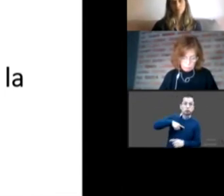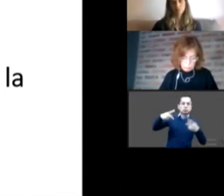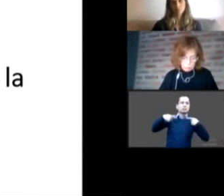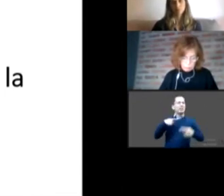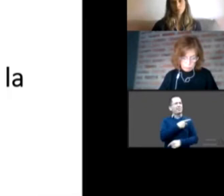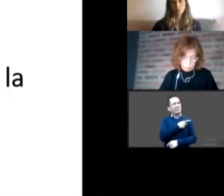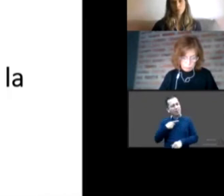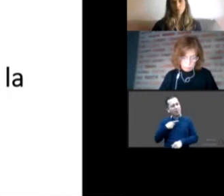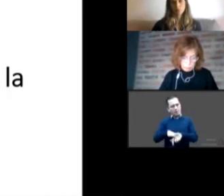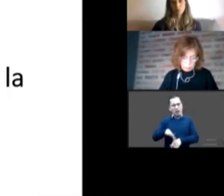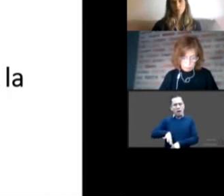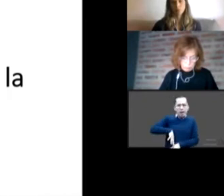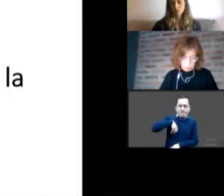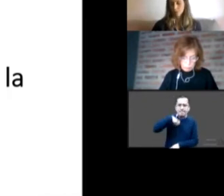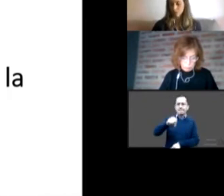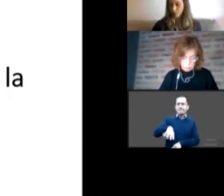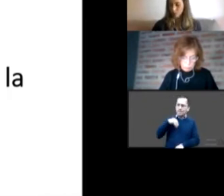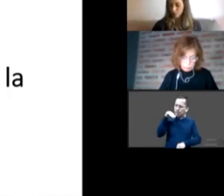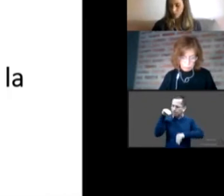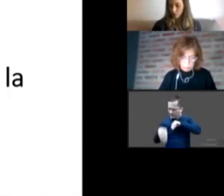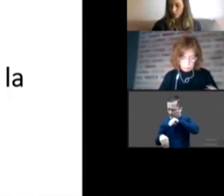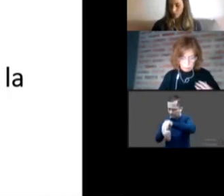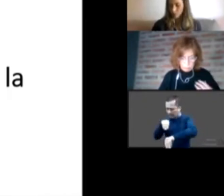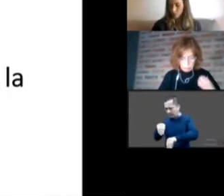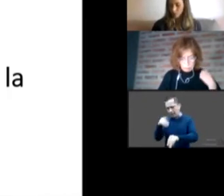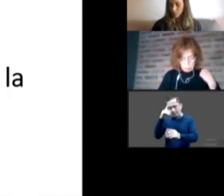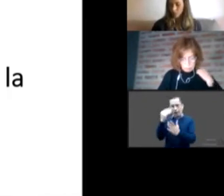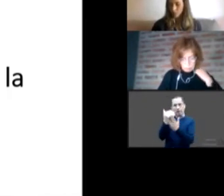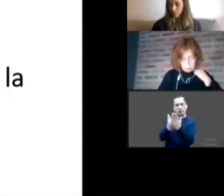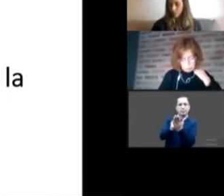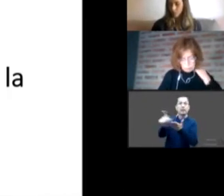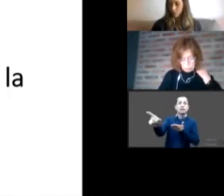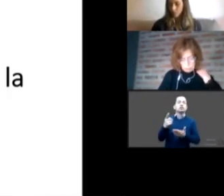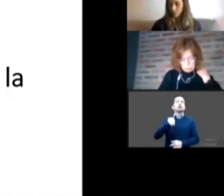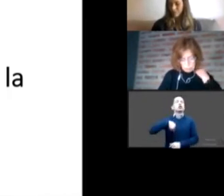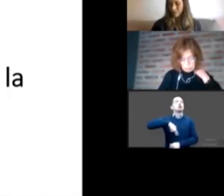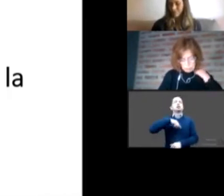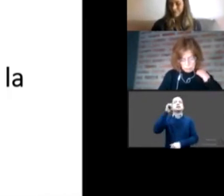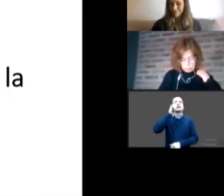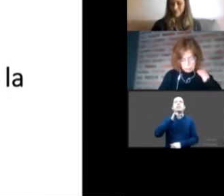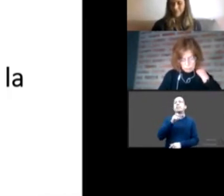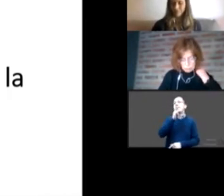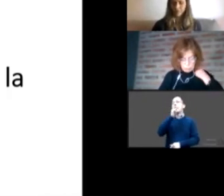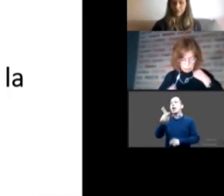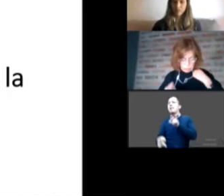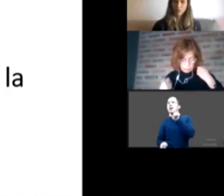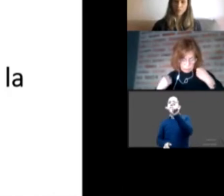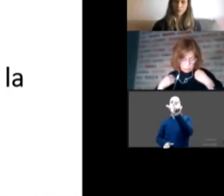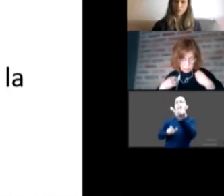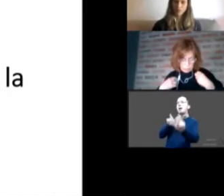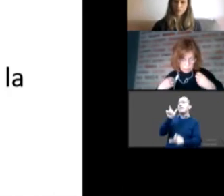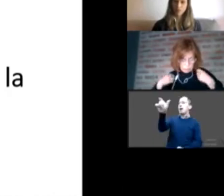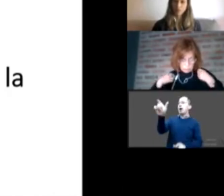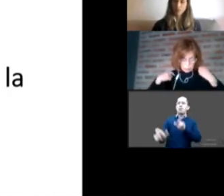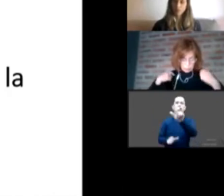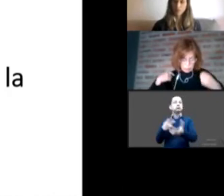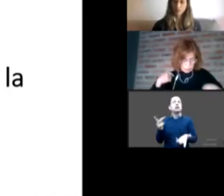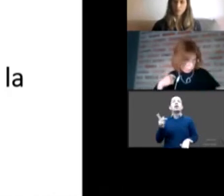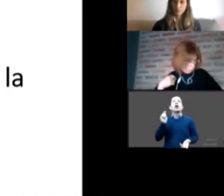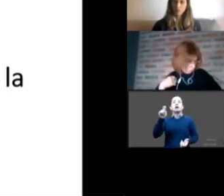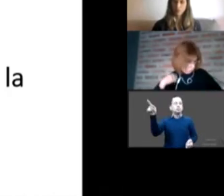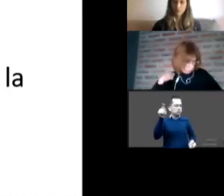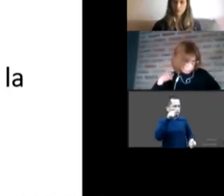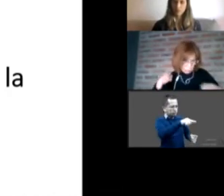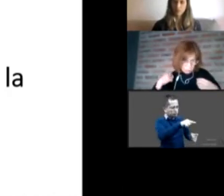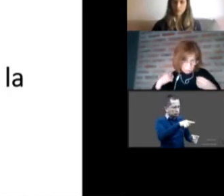pero que en el aterrizaje tienen que ver con cómo dormiste cómo dormiste antes de conocerte